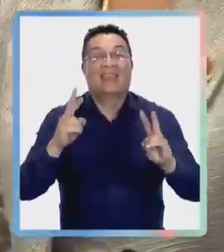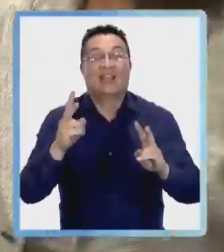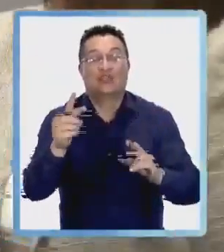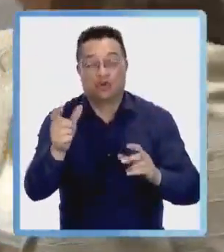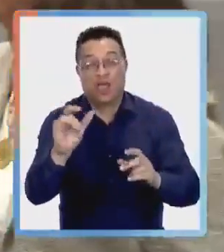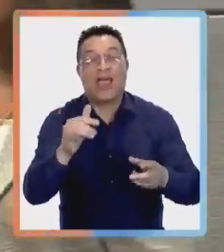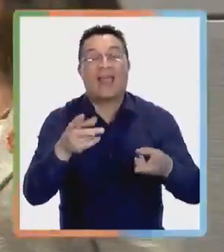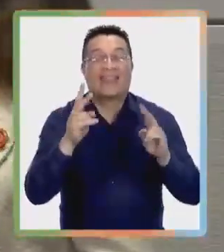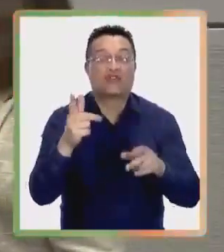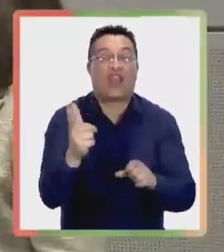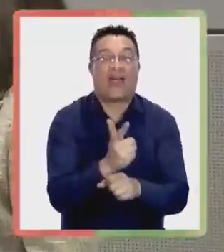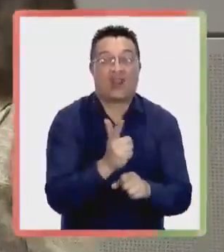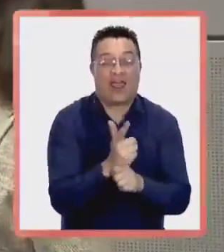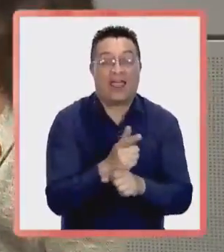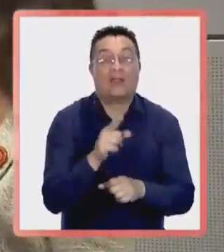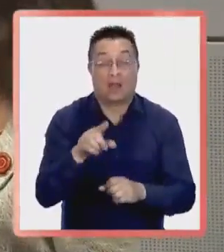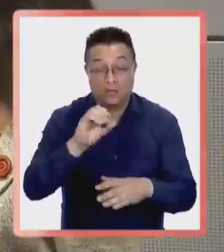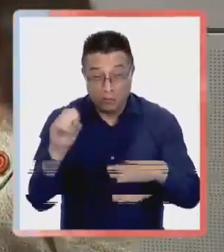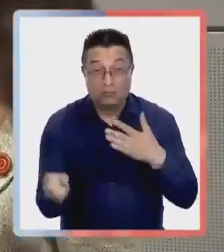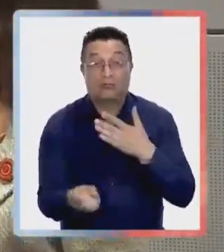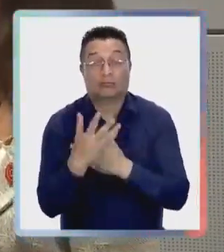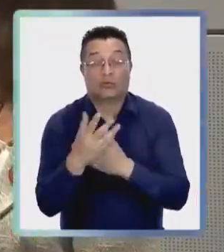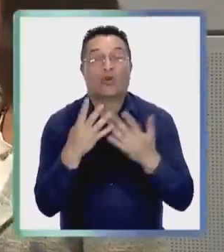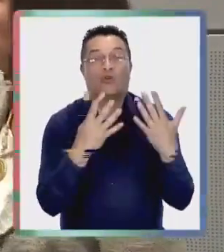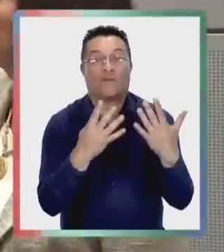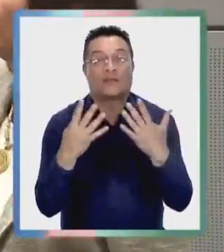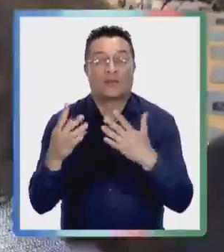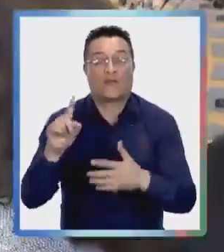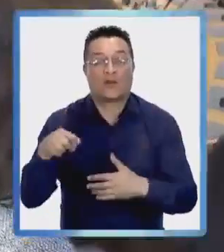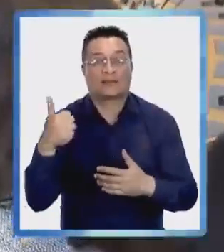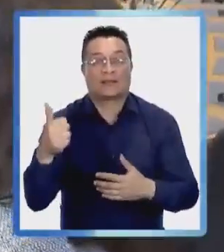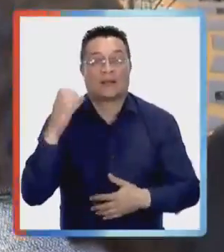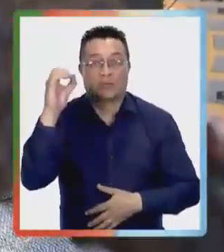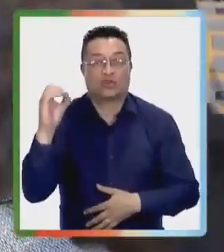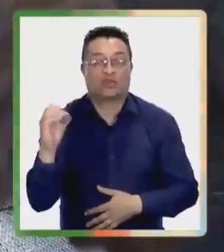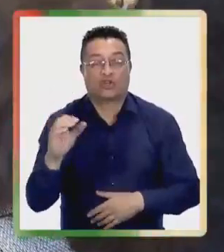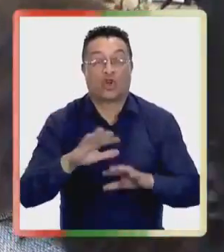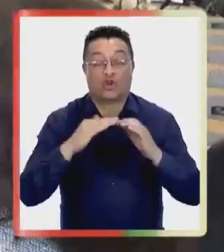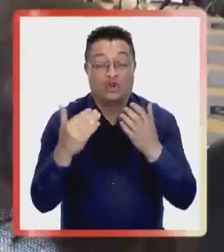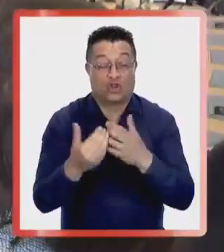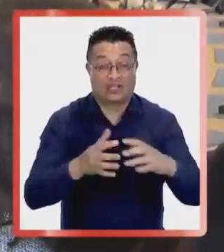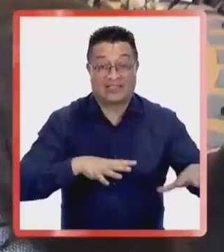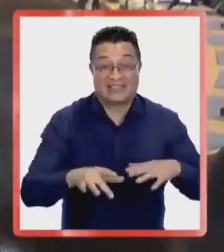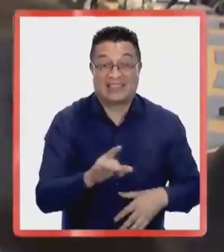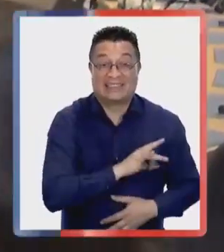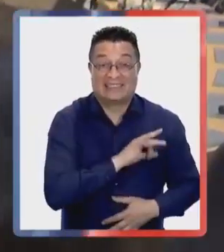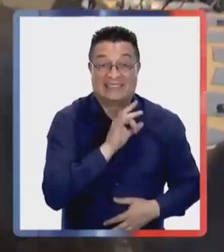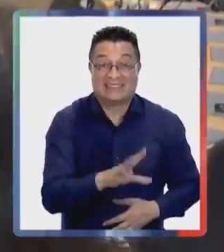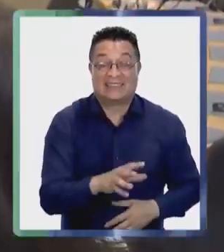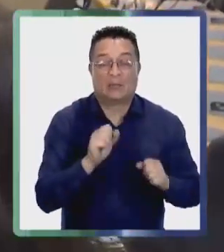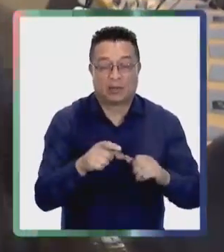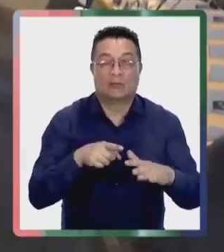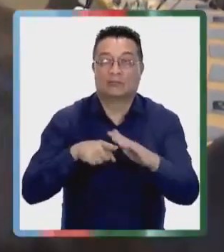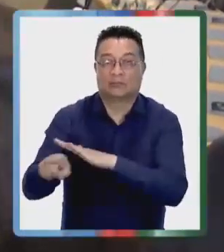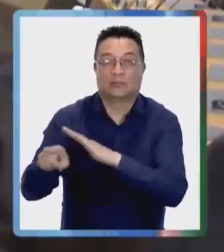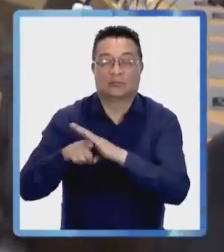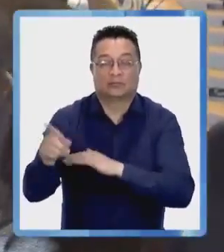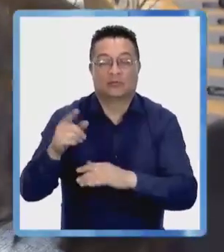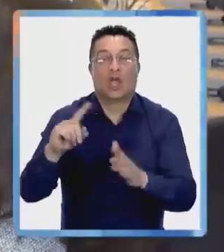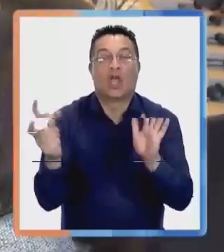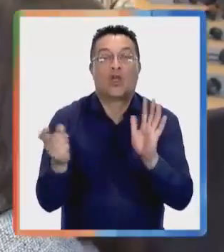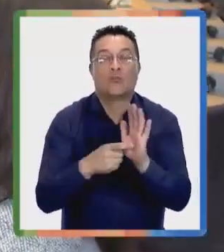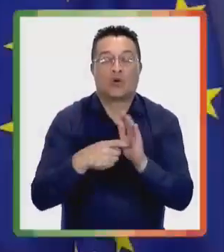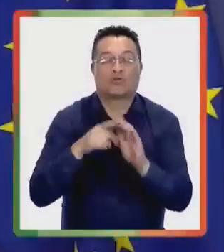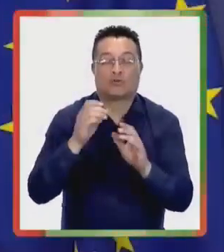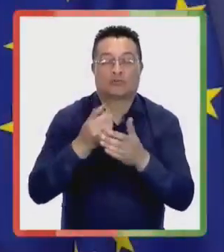sobre género, medio ambiente, derecho digital y derechos laborales. Con esta modernización, un 99,6